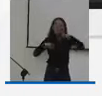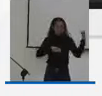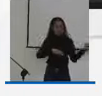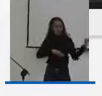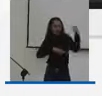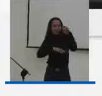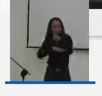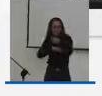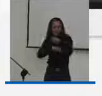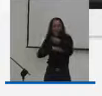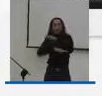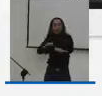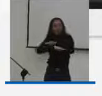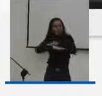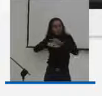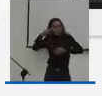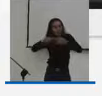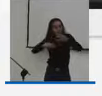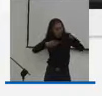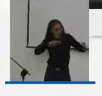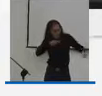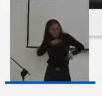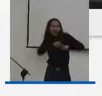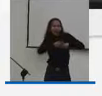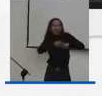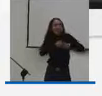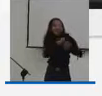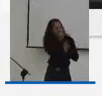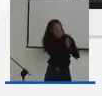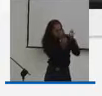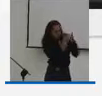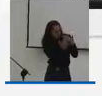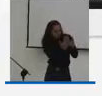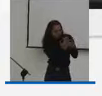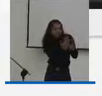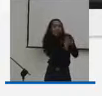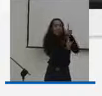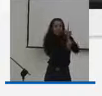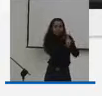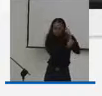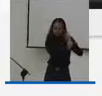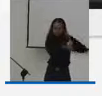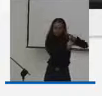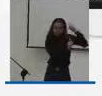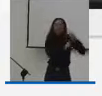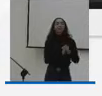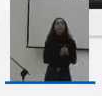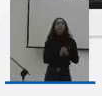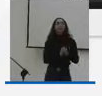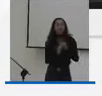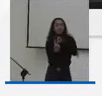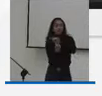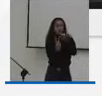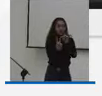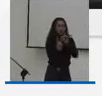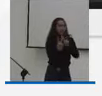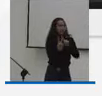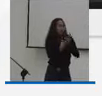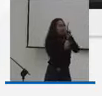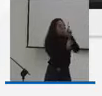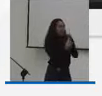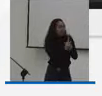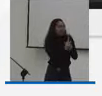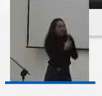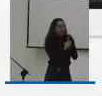de control y este a su vez esté conformado por revisores fiscales entonces el cargo del fiscal que se instituía